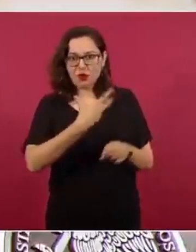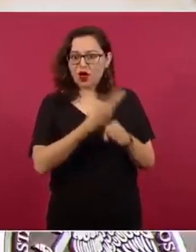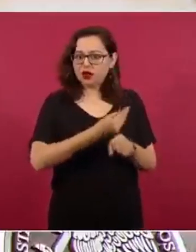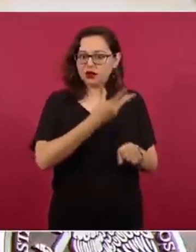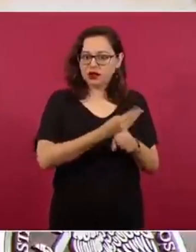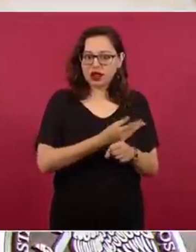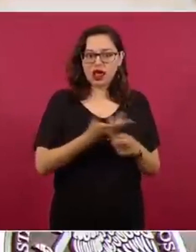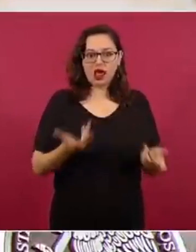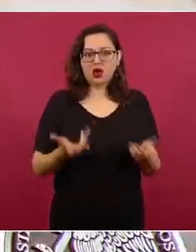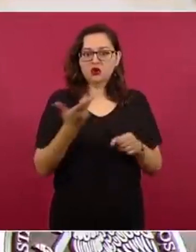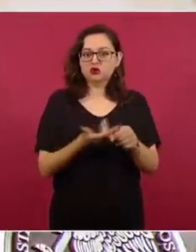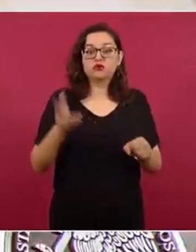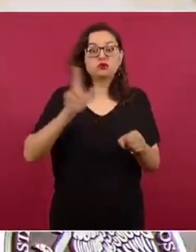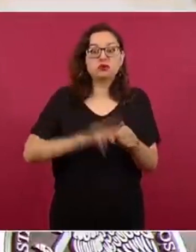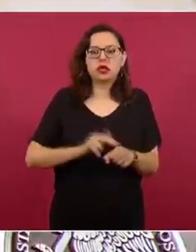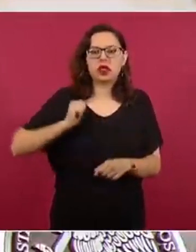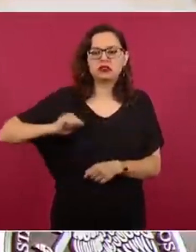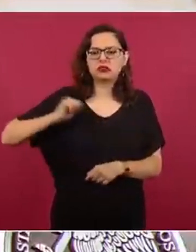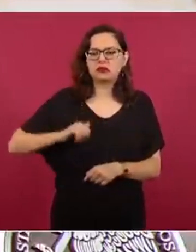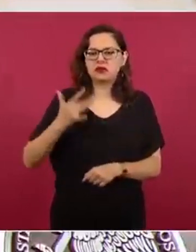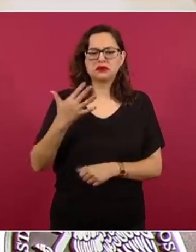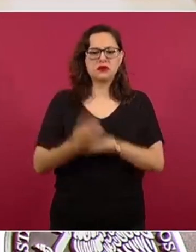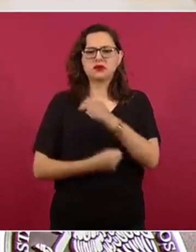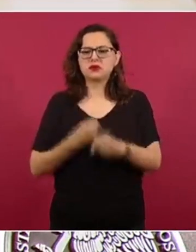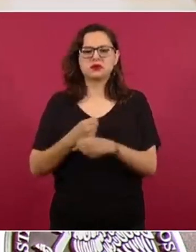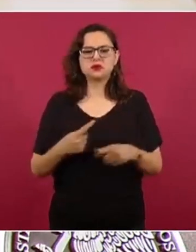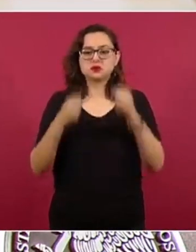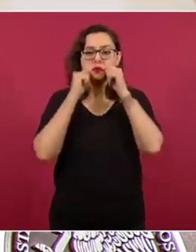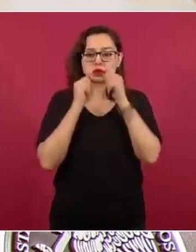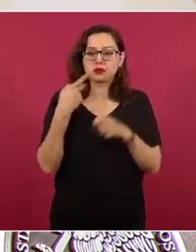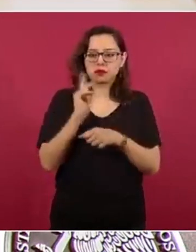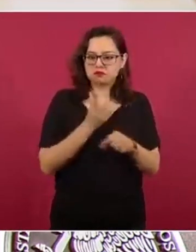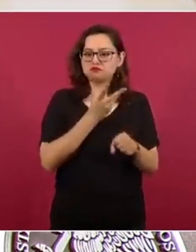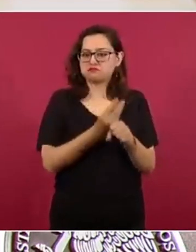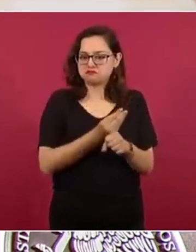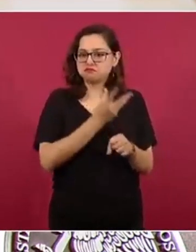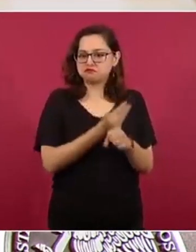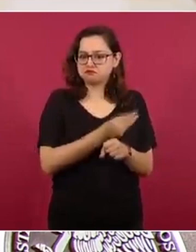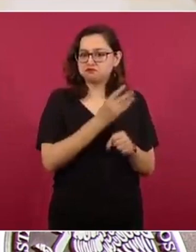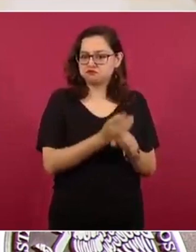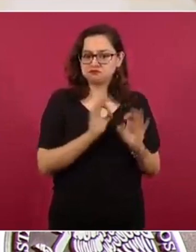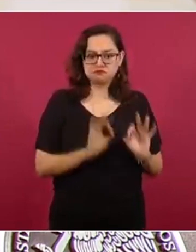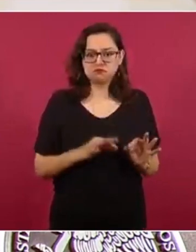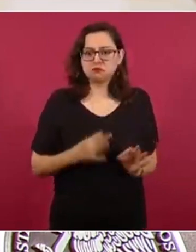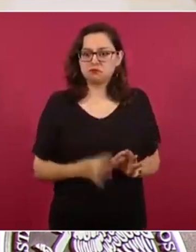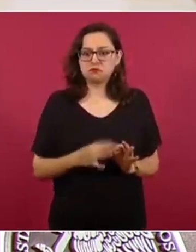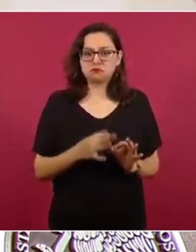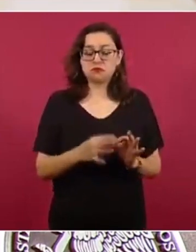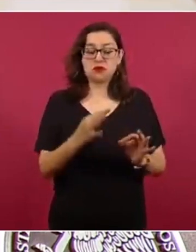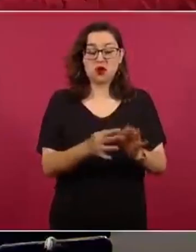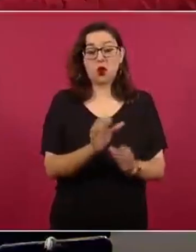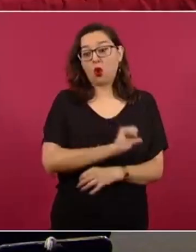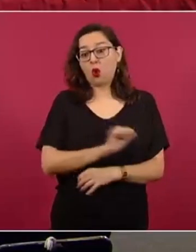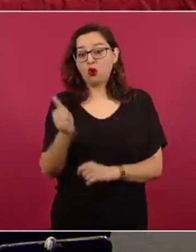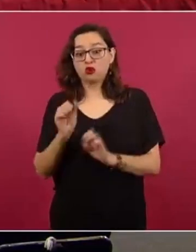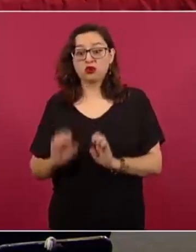más de 50 años y funcionan bien porque han tenido un buen mantenimiento. Cualquier instalación que se deja de dar mantenimiento o